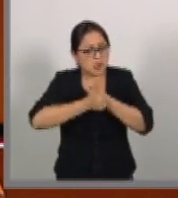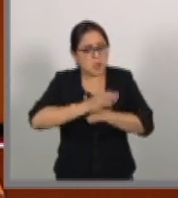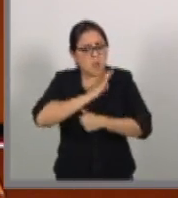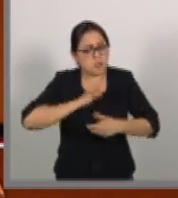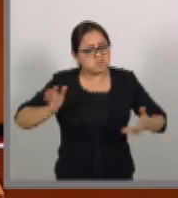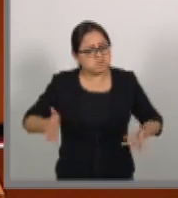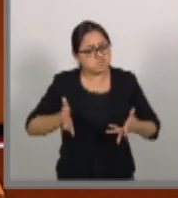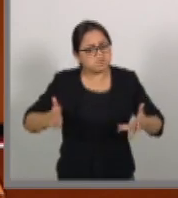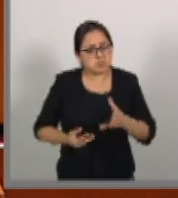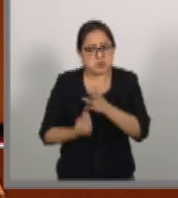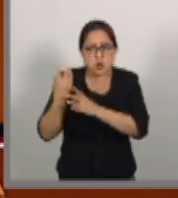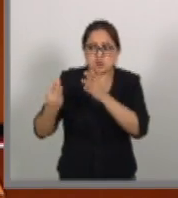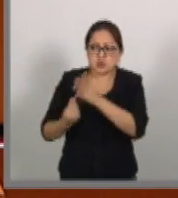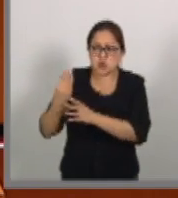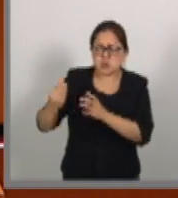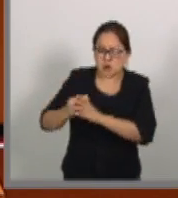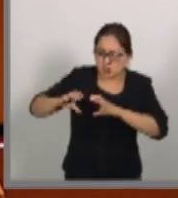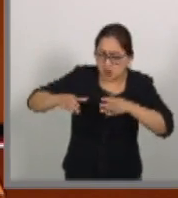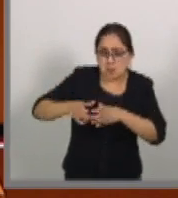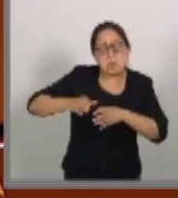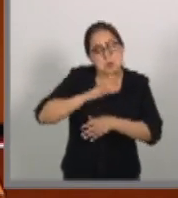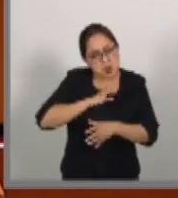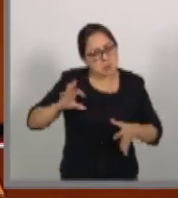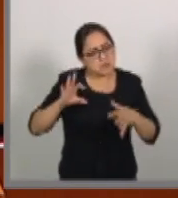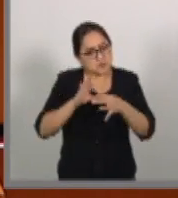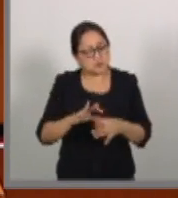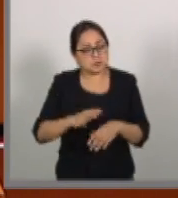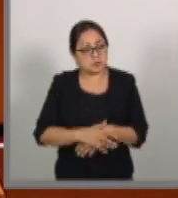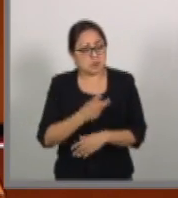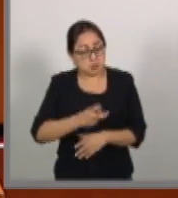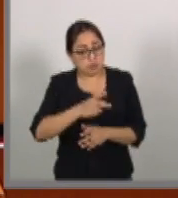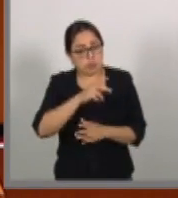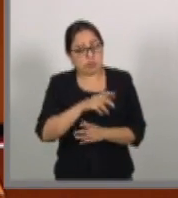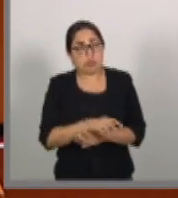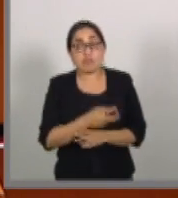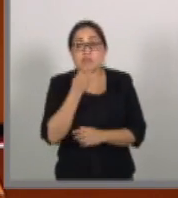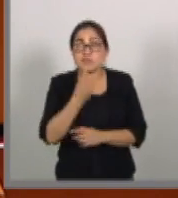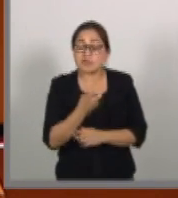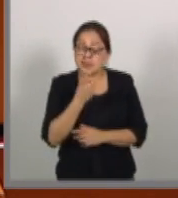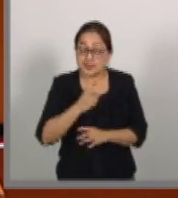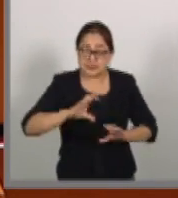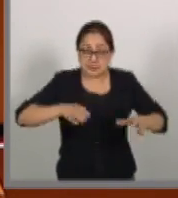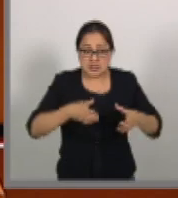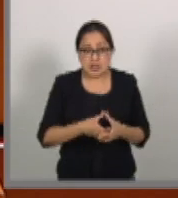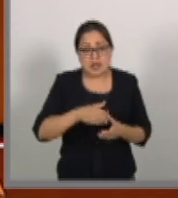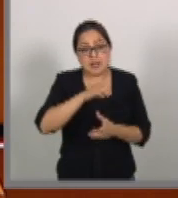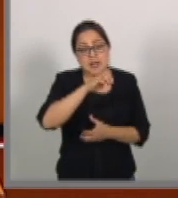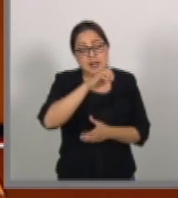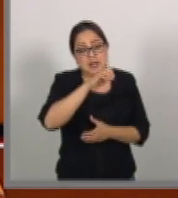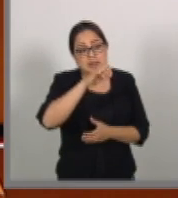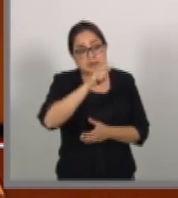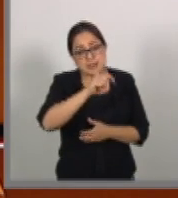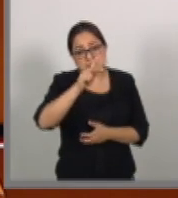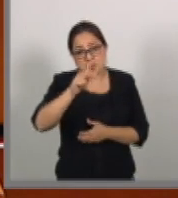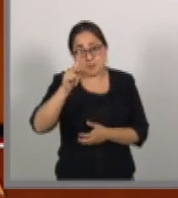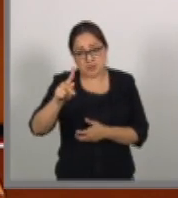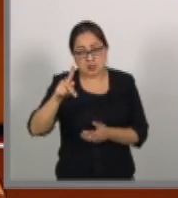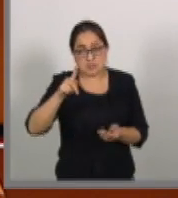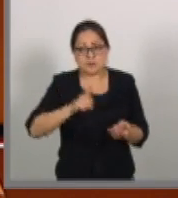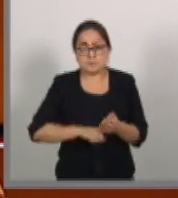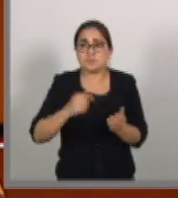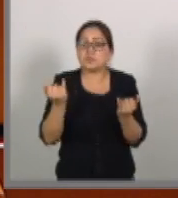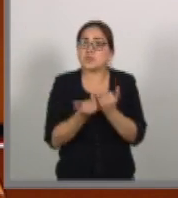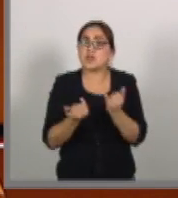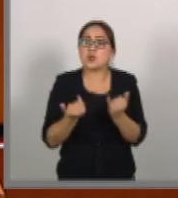promover la innovación de sus sectores productivos. El tratado integral y progresista de Asociación Transpacífico así como los